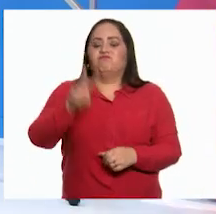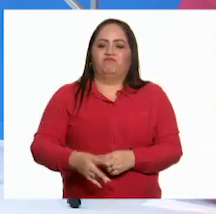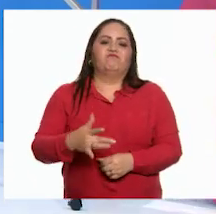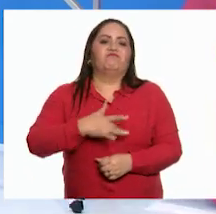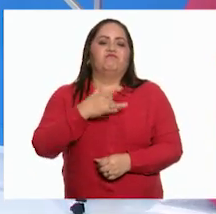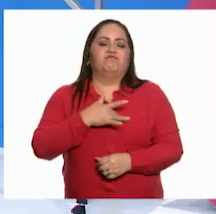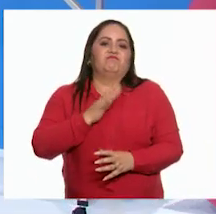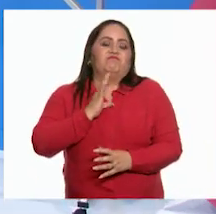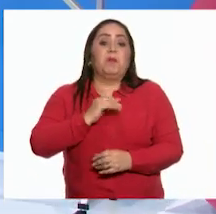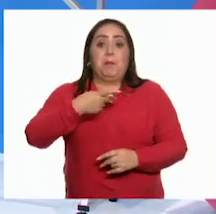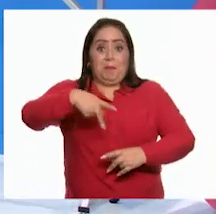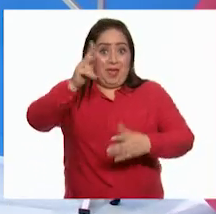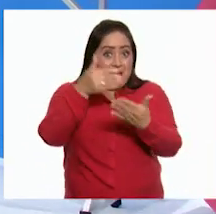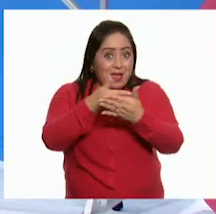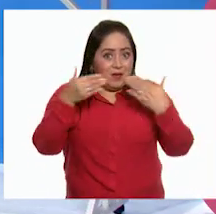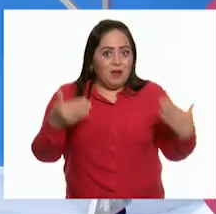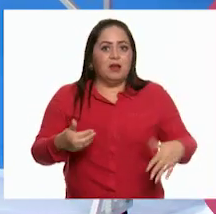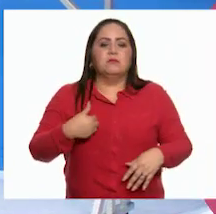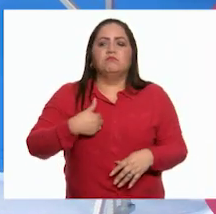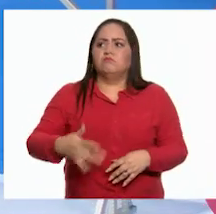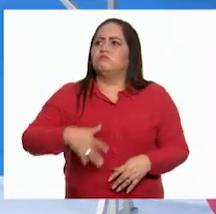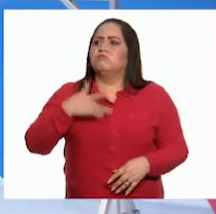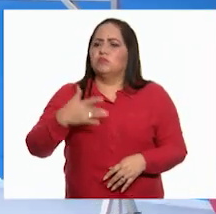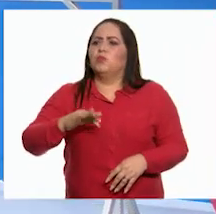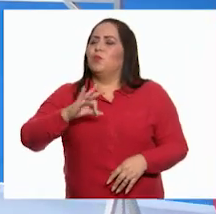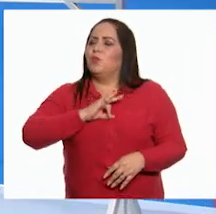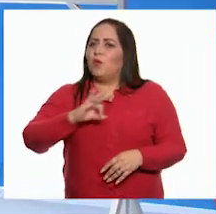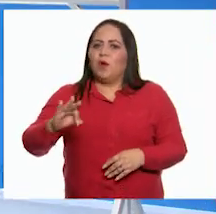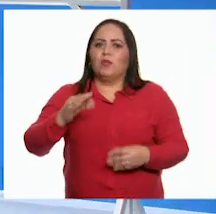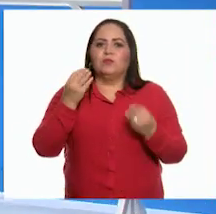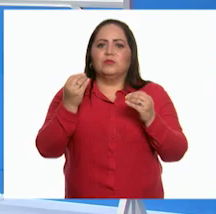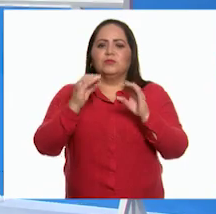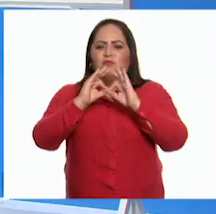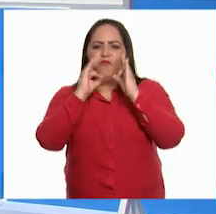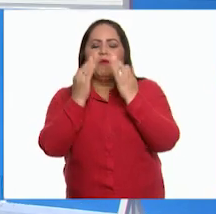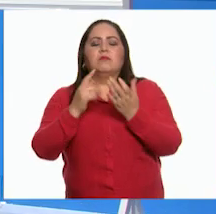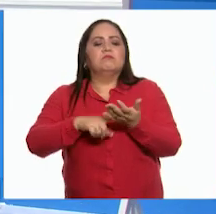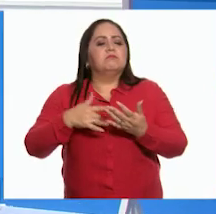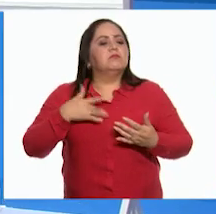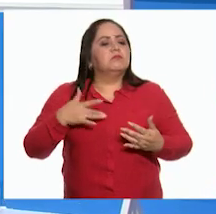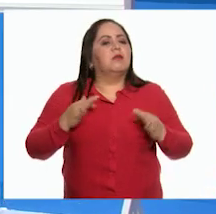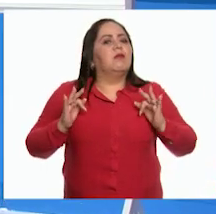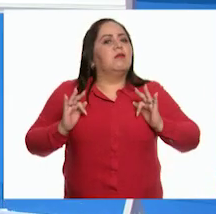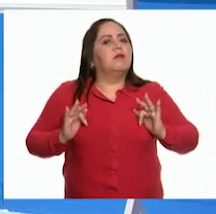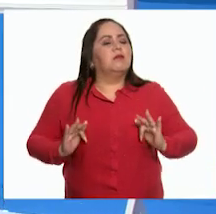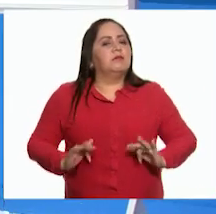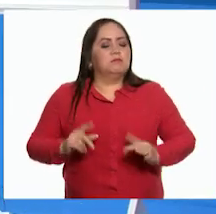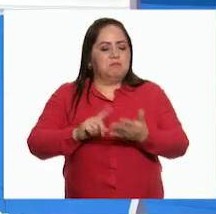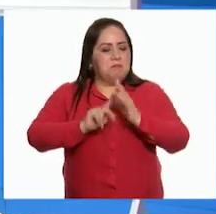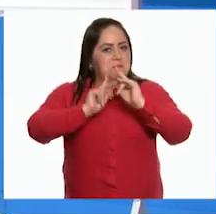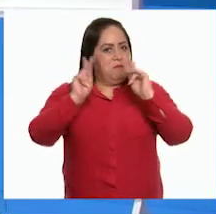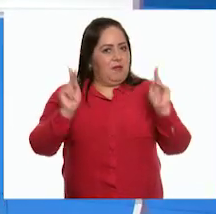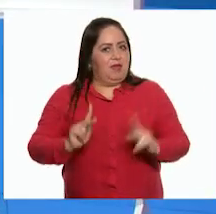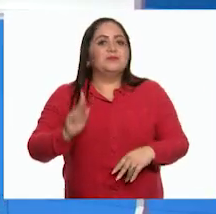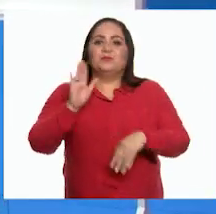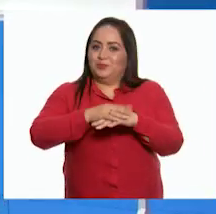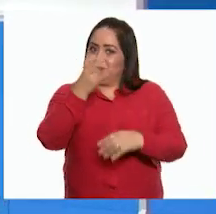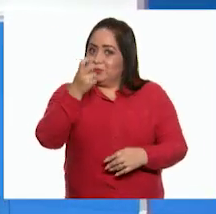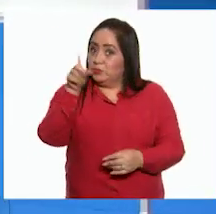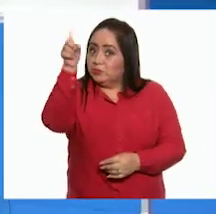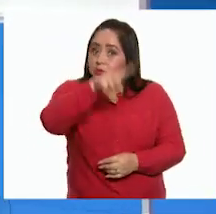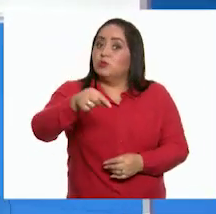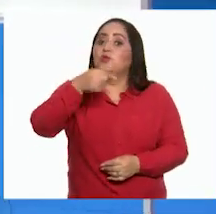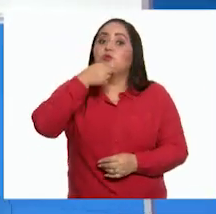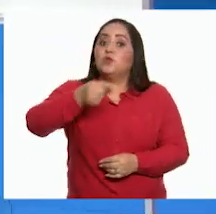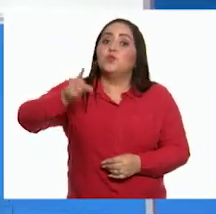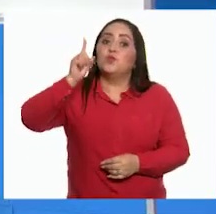sentimientos. Pero ahora tengo la capacidad de comunicar muchas formas, la tranquilidad y paz que siento. Así que, niñas y